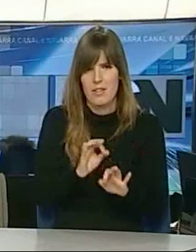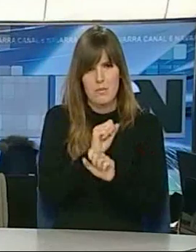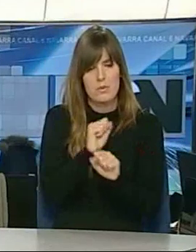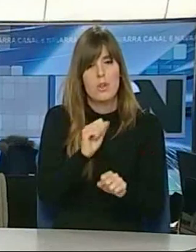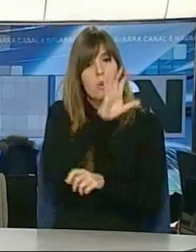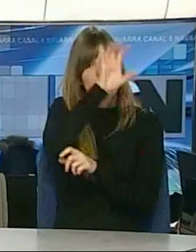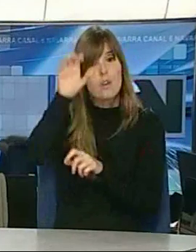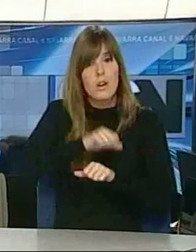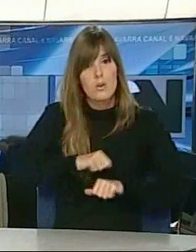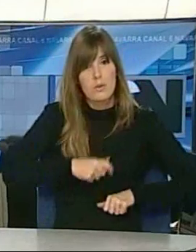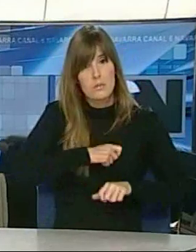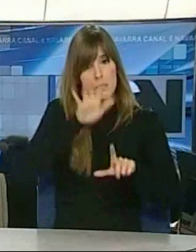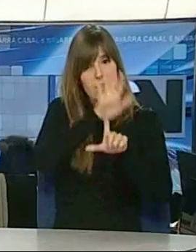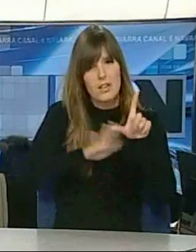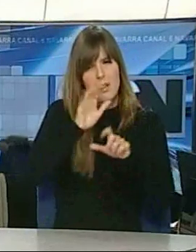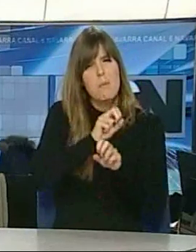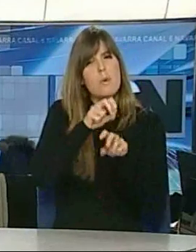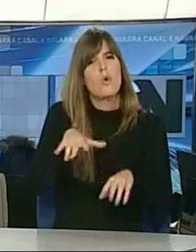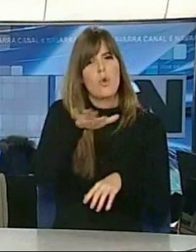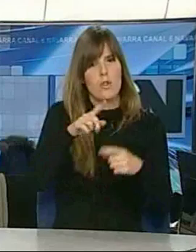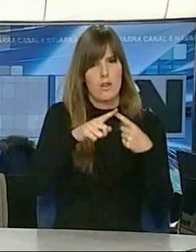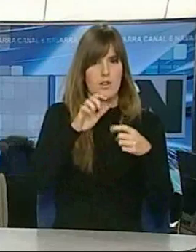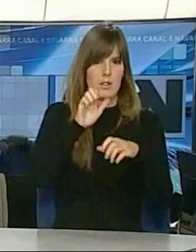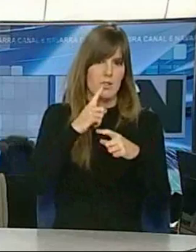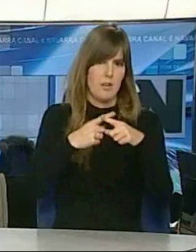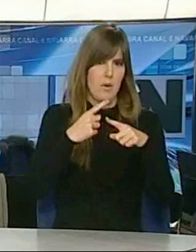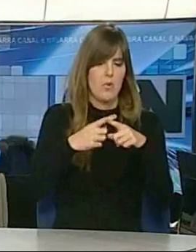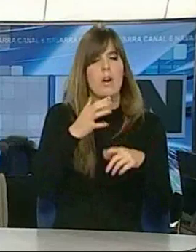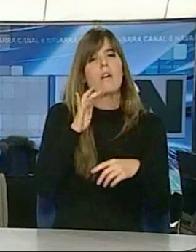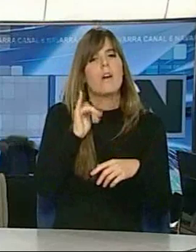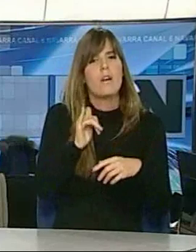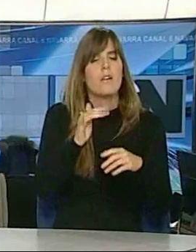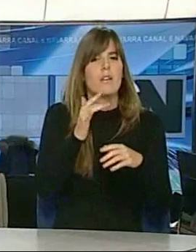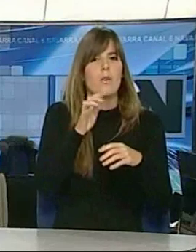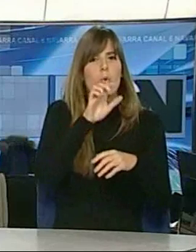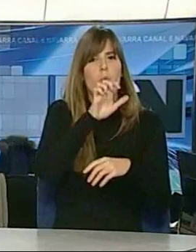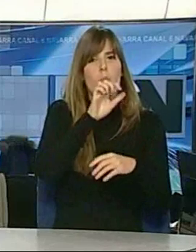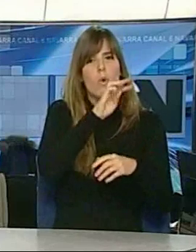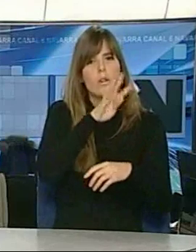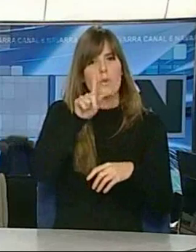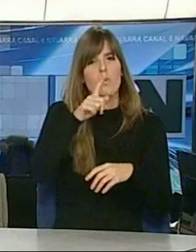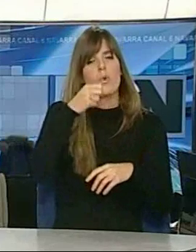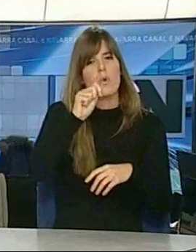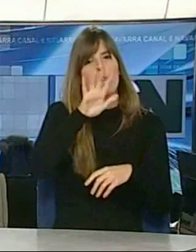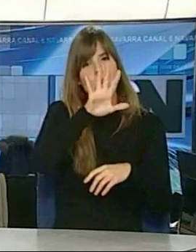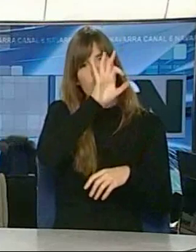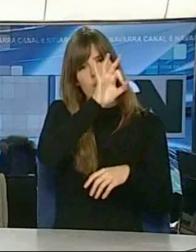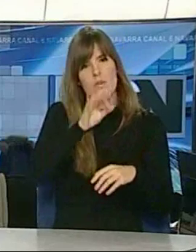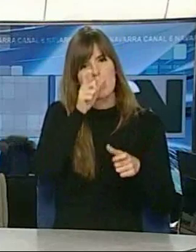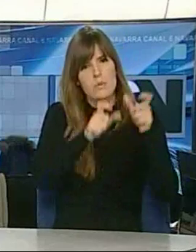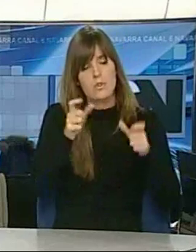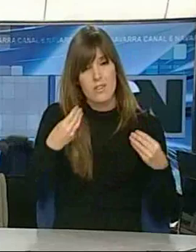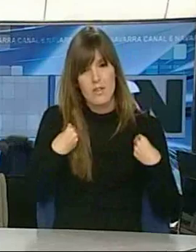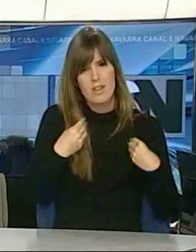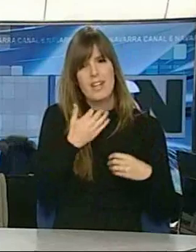comunidades autónomas es Extremadura la que registra una tasa más alta, con un 41,5% de sus ciudadanos